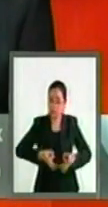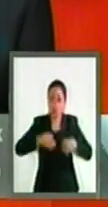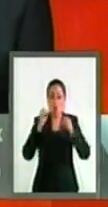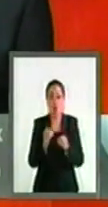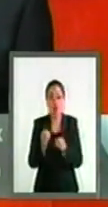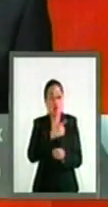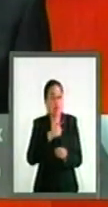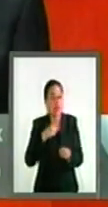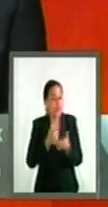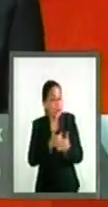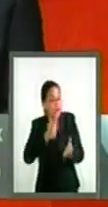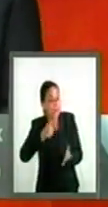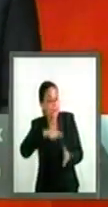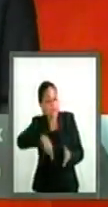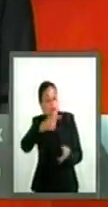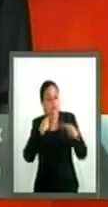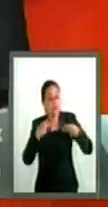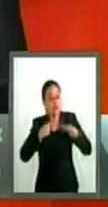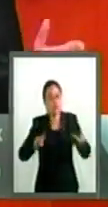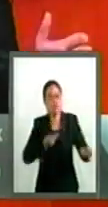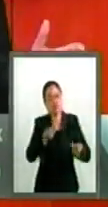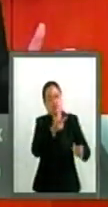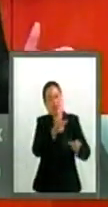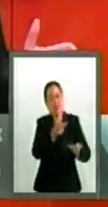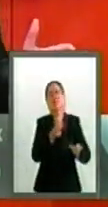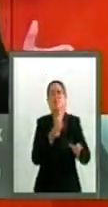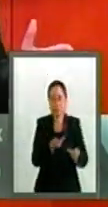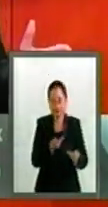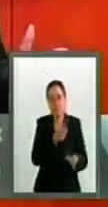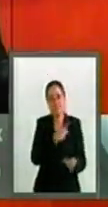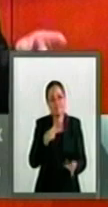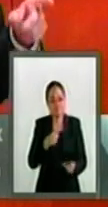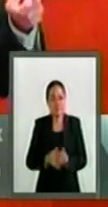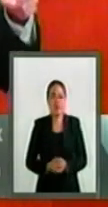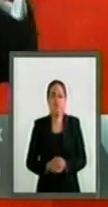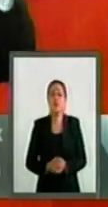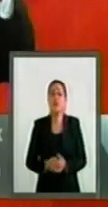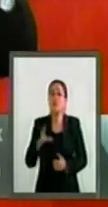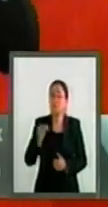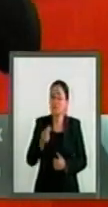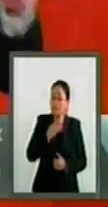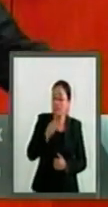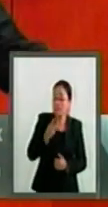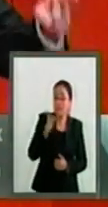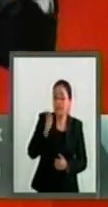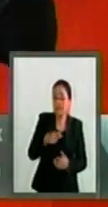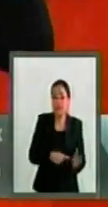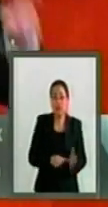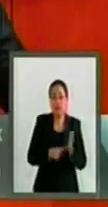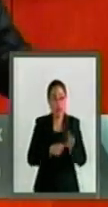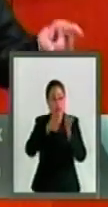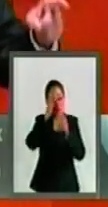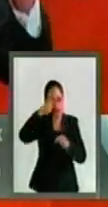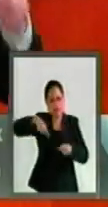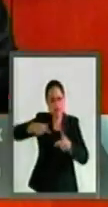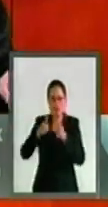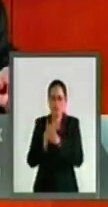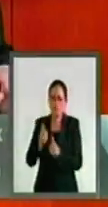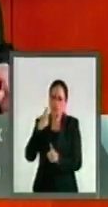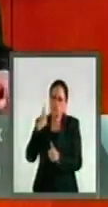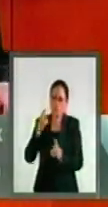consulta a los ciudadanos y no al poder revisor con el agravante del pacto de los partidos